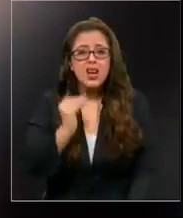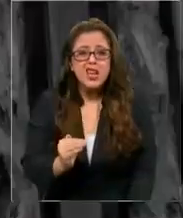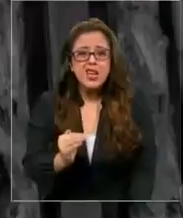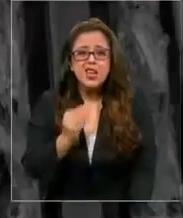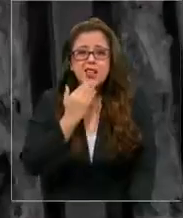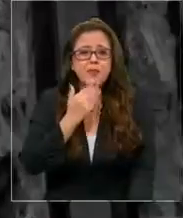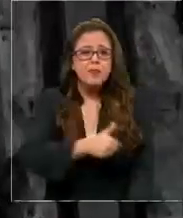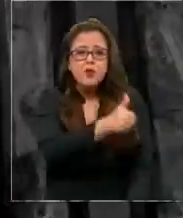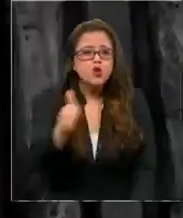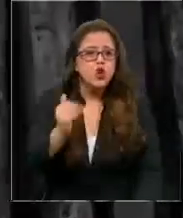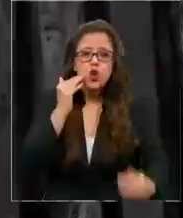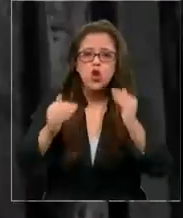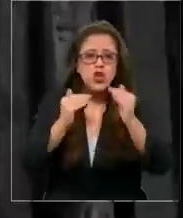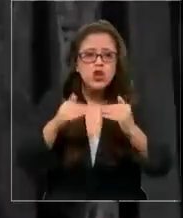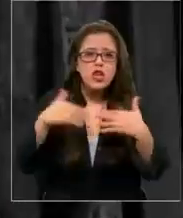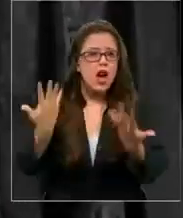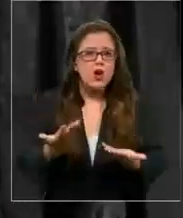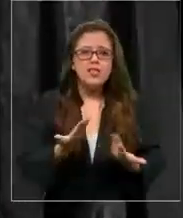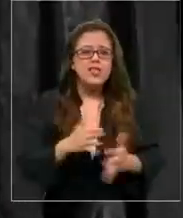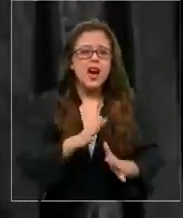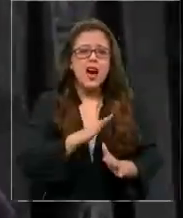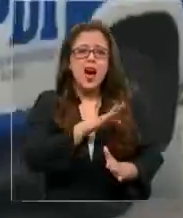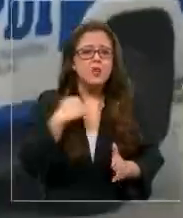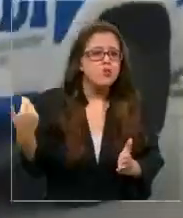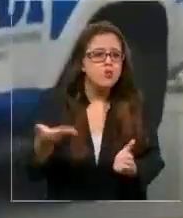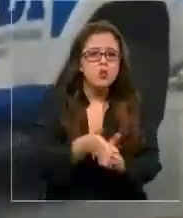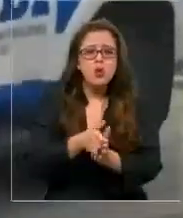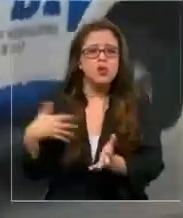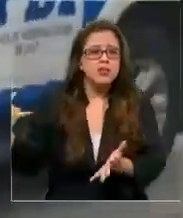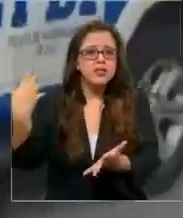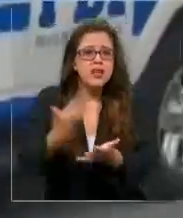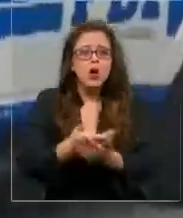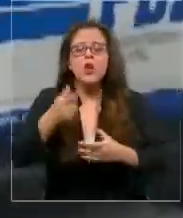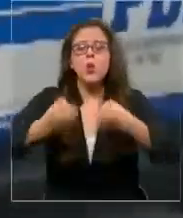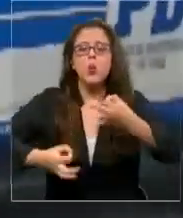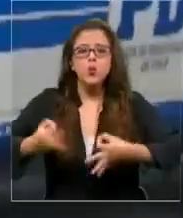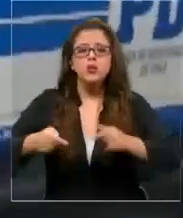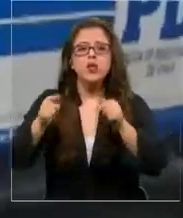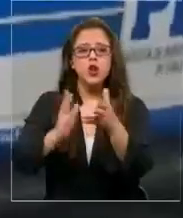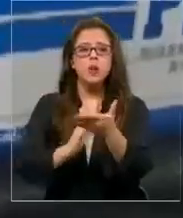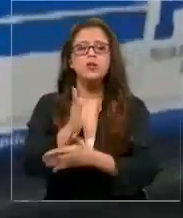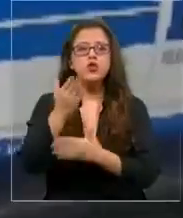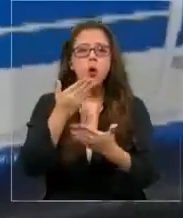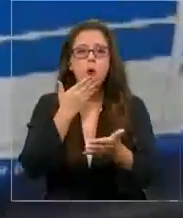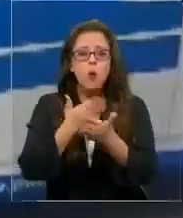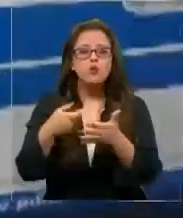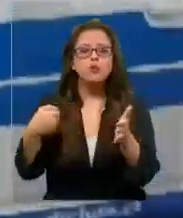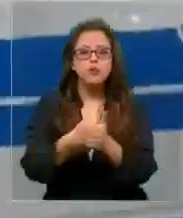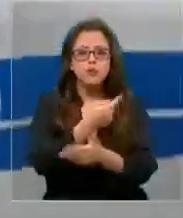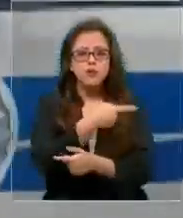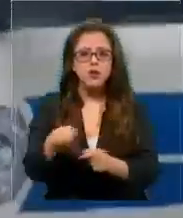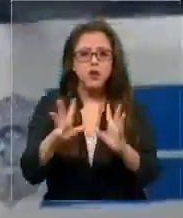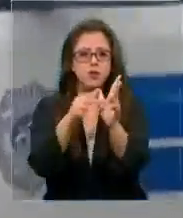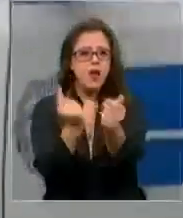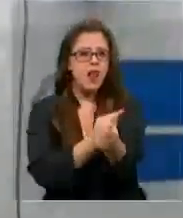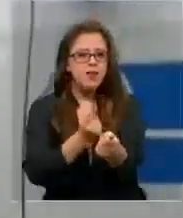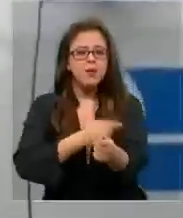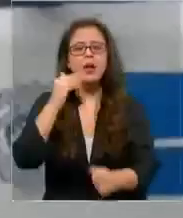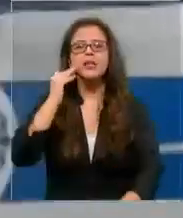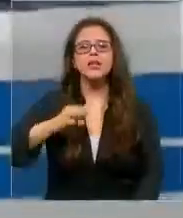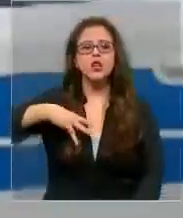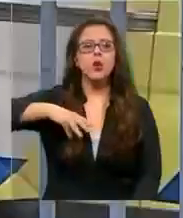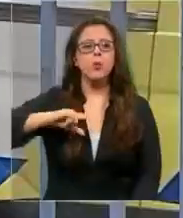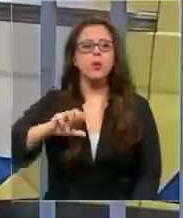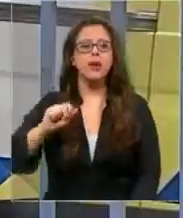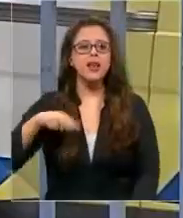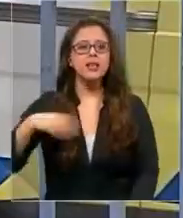por todos los niños que han matado en este último tiempo. Justicia que en parte comenzó a llegar este fin de semana para la familia de Milan. Los